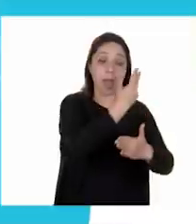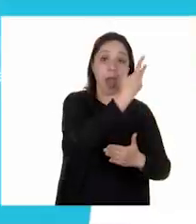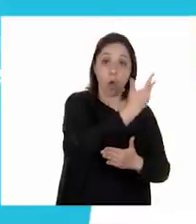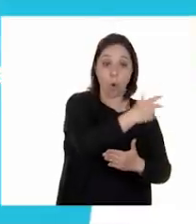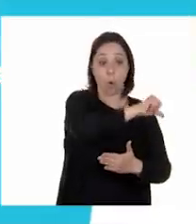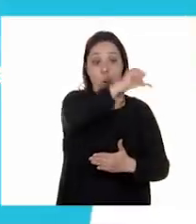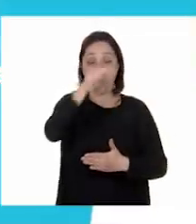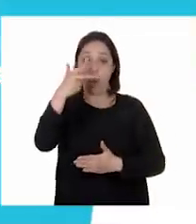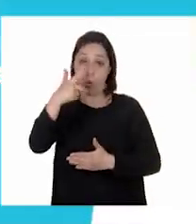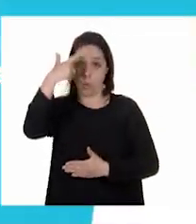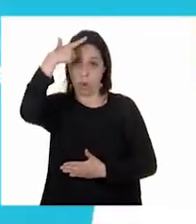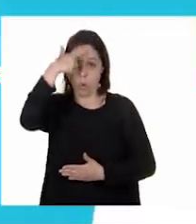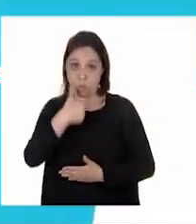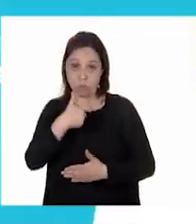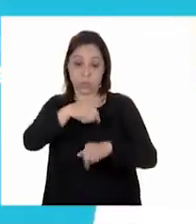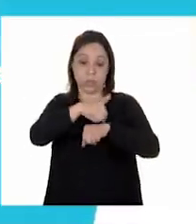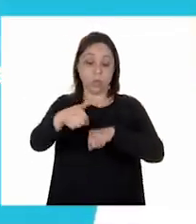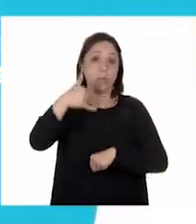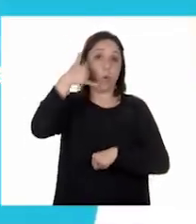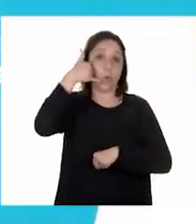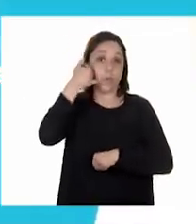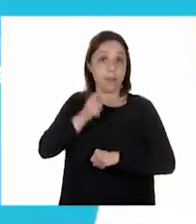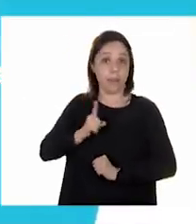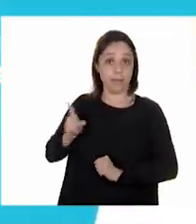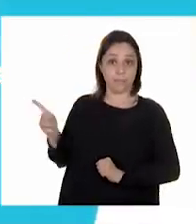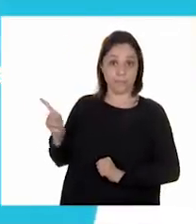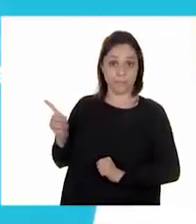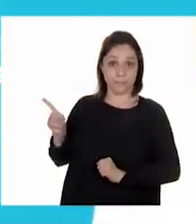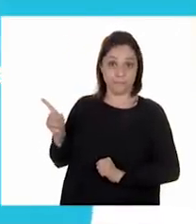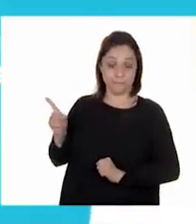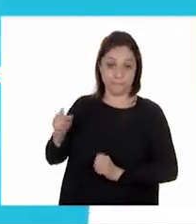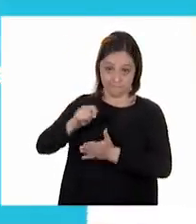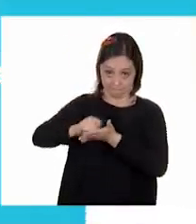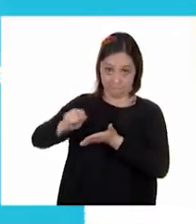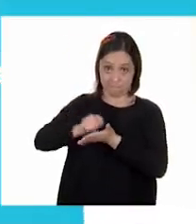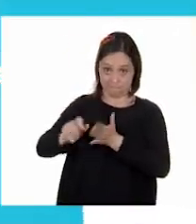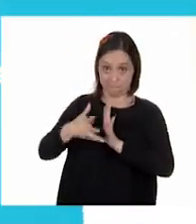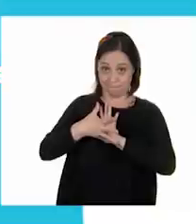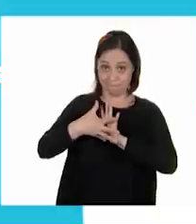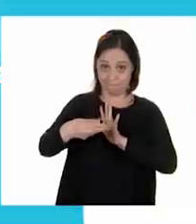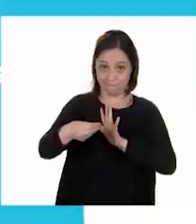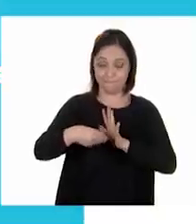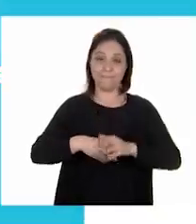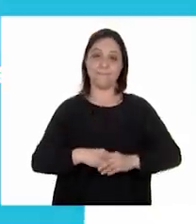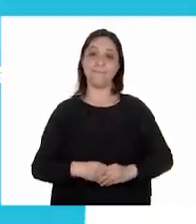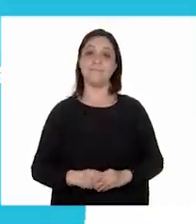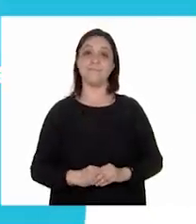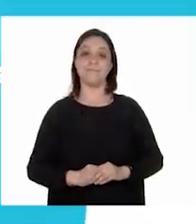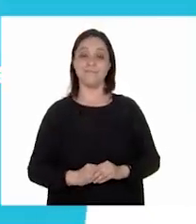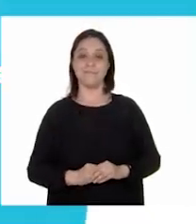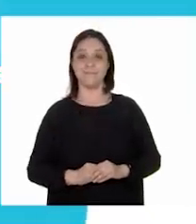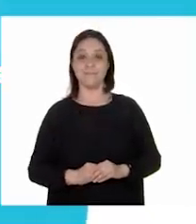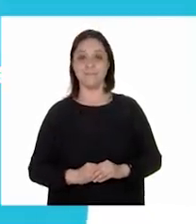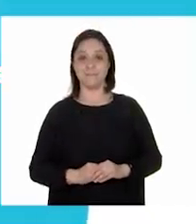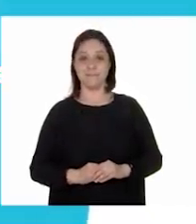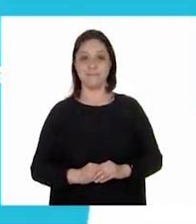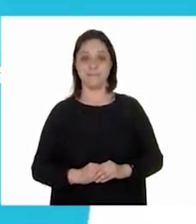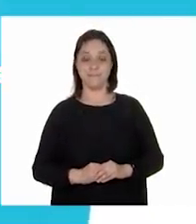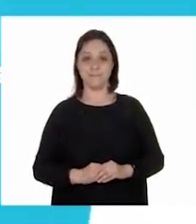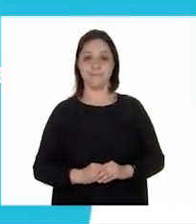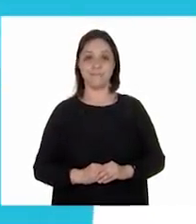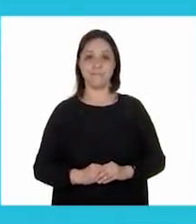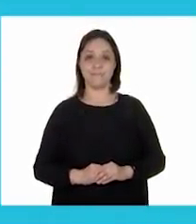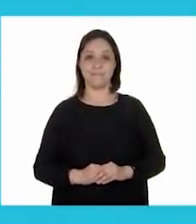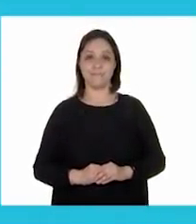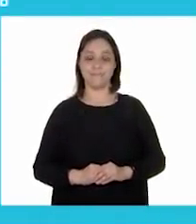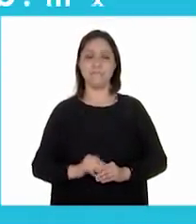20 horas al teléfono 5541-7204-13. Cien